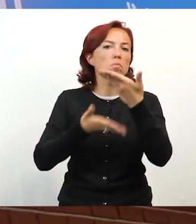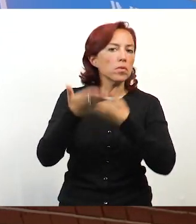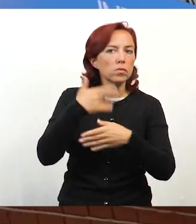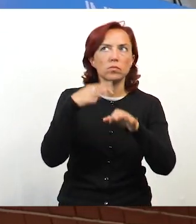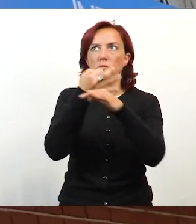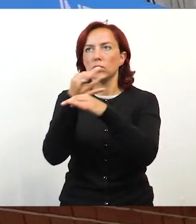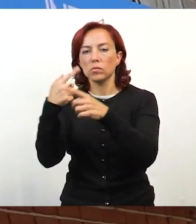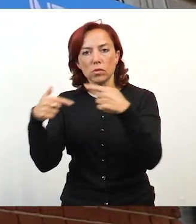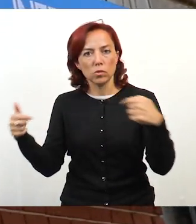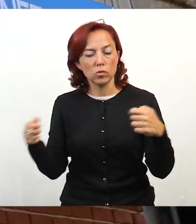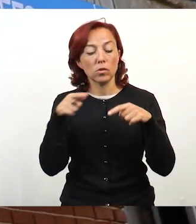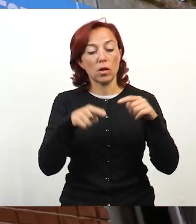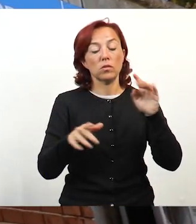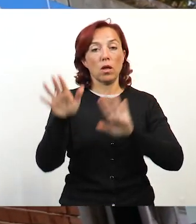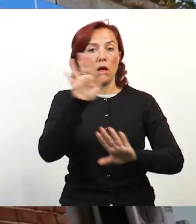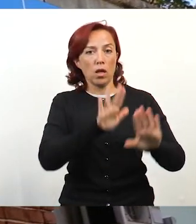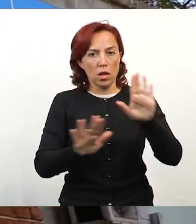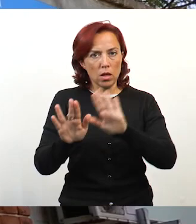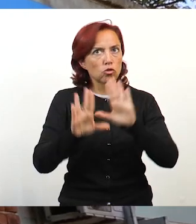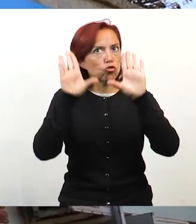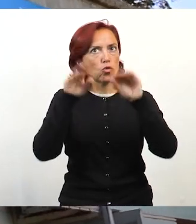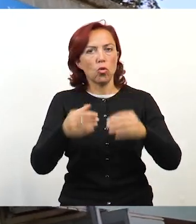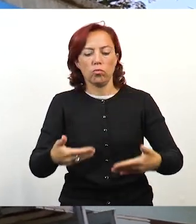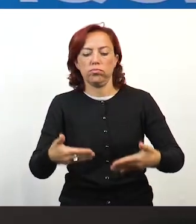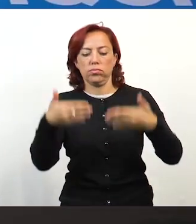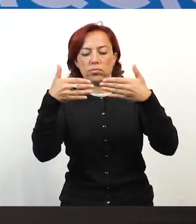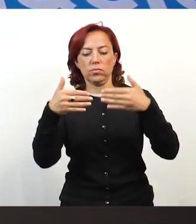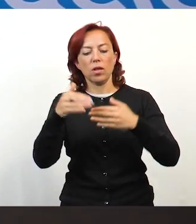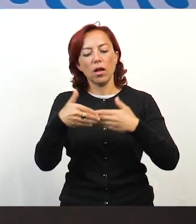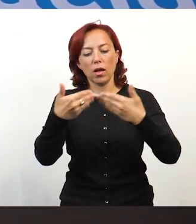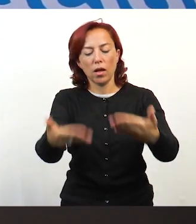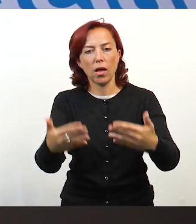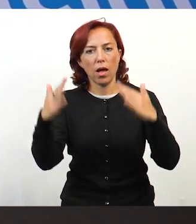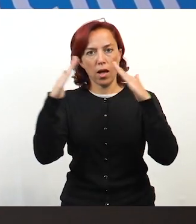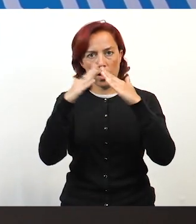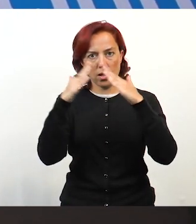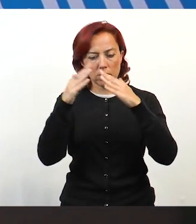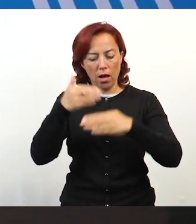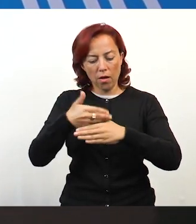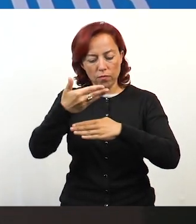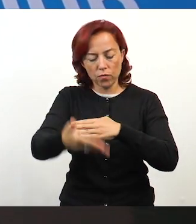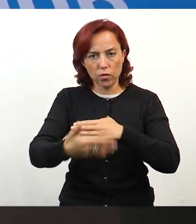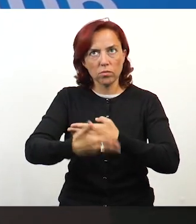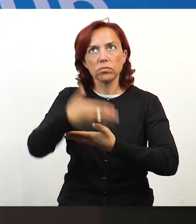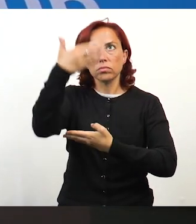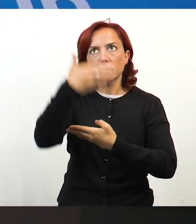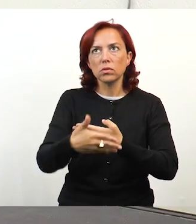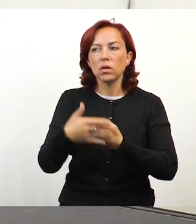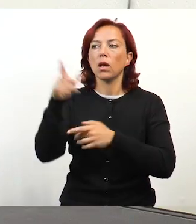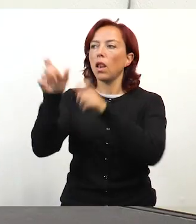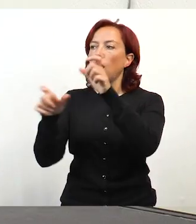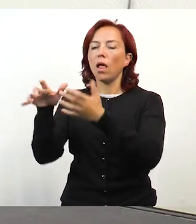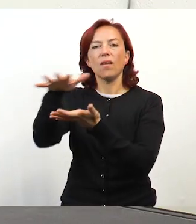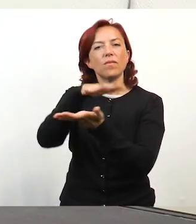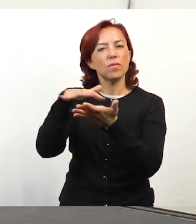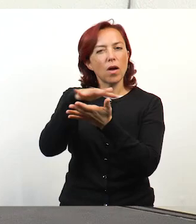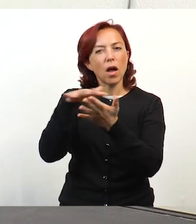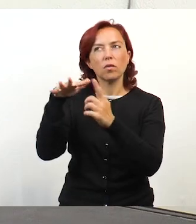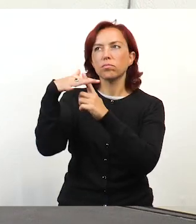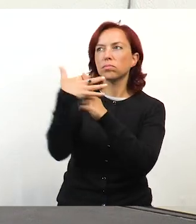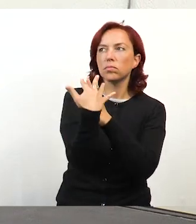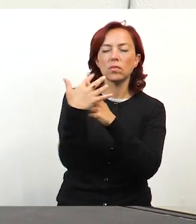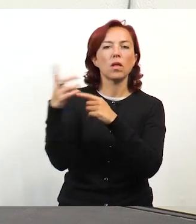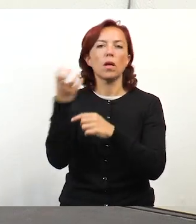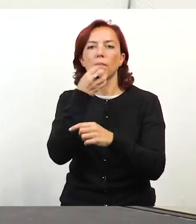están en curso, el arreglo de toda la fachada, que queremos que sea una fachada linda y que invite a la gente del barrio y a la